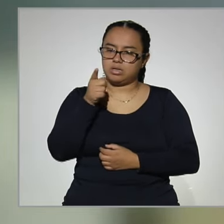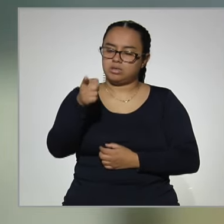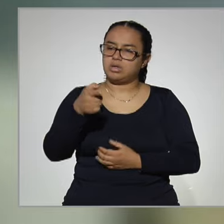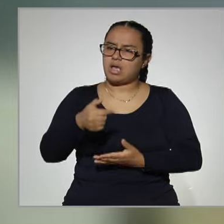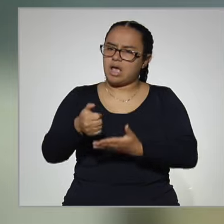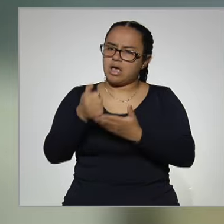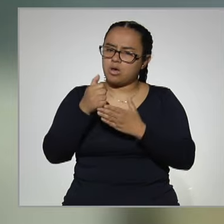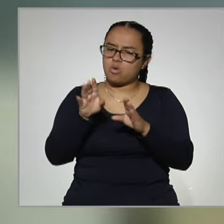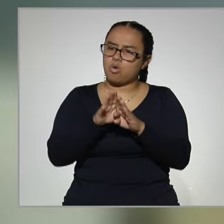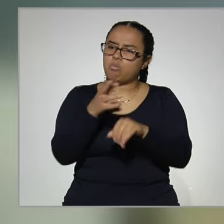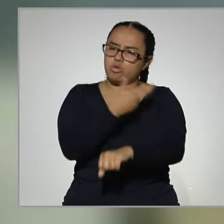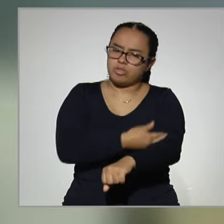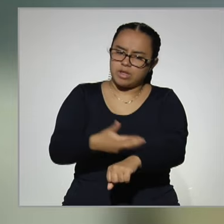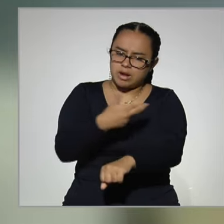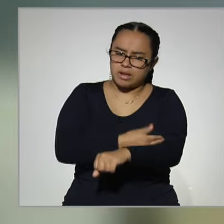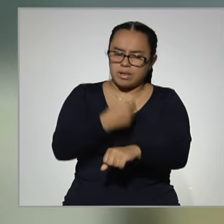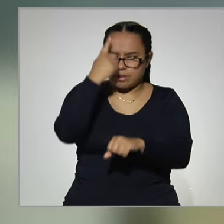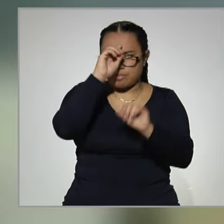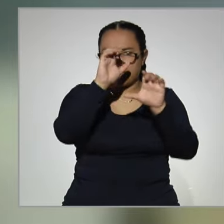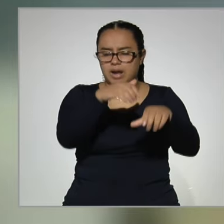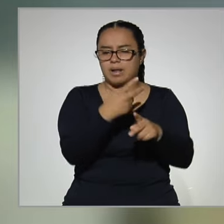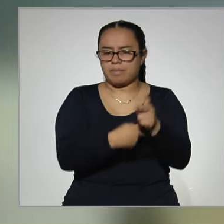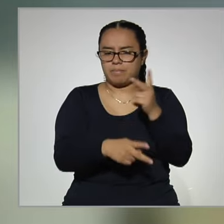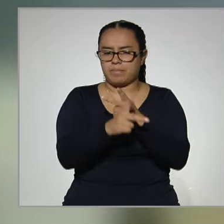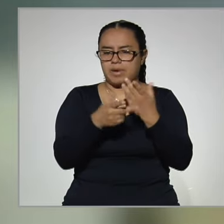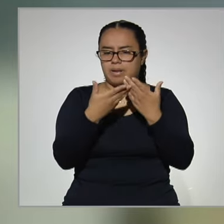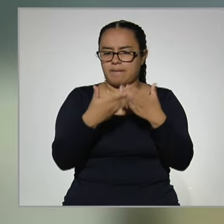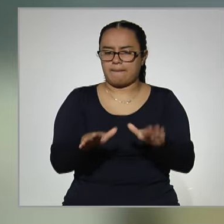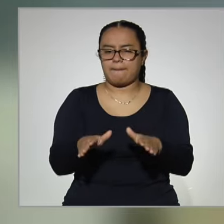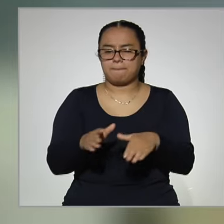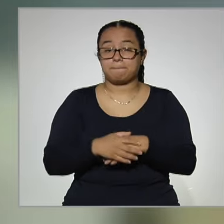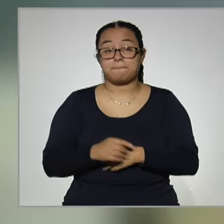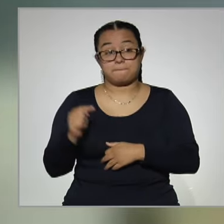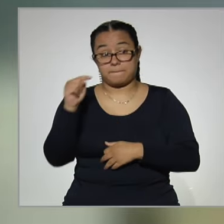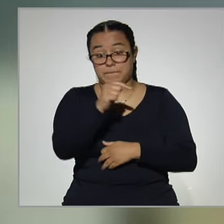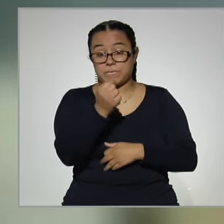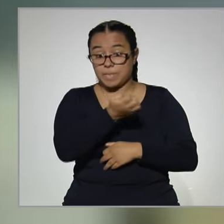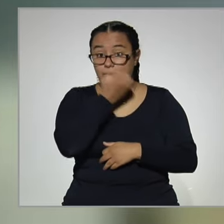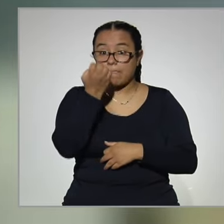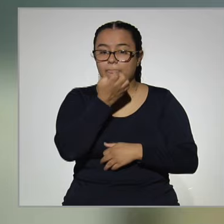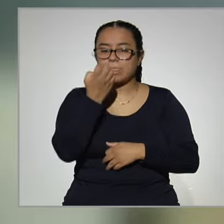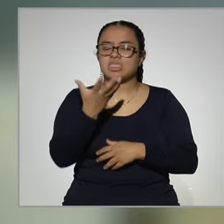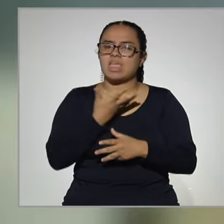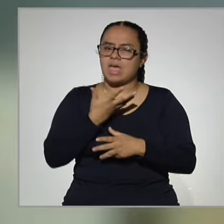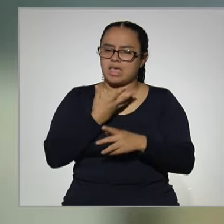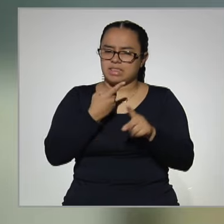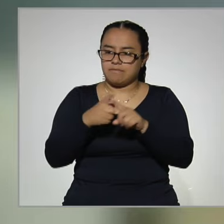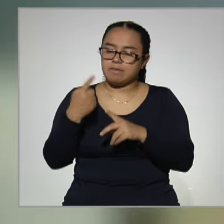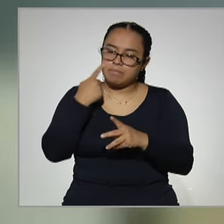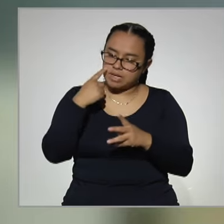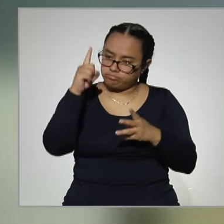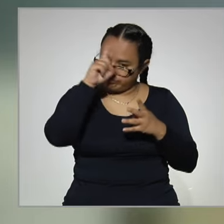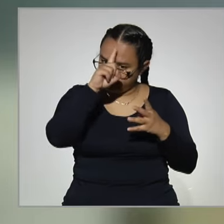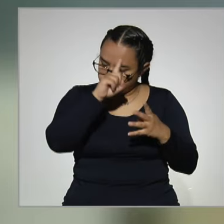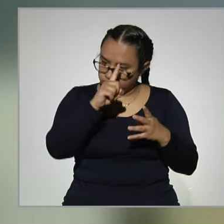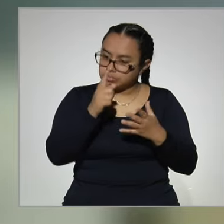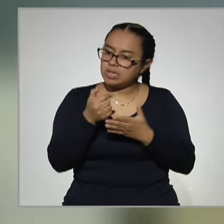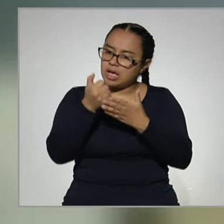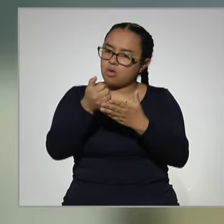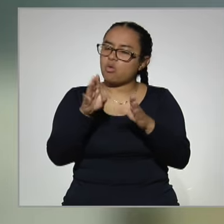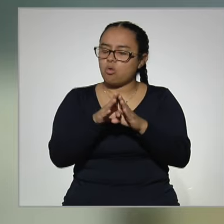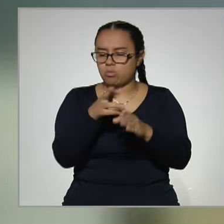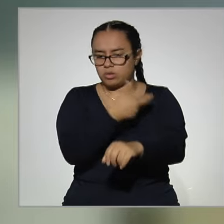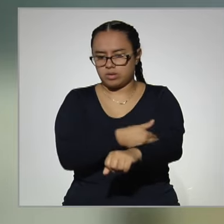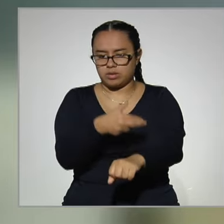ayudaba a hacer los trámites para la prepa abierta. En esta escuela te daban las asesorías y te ayudaban a hacer el